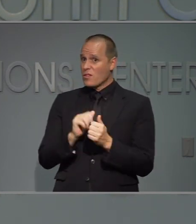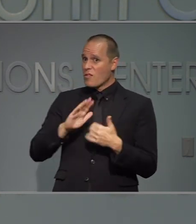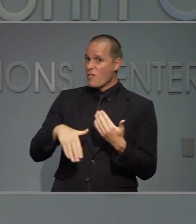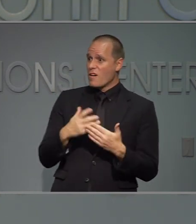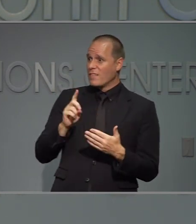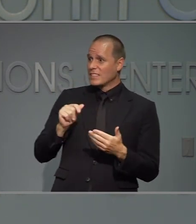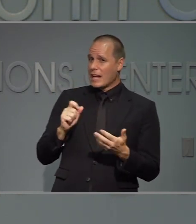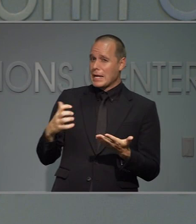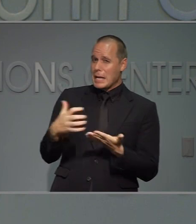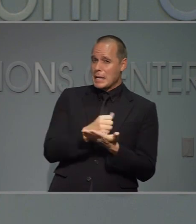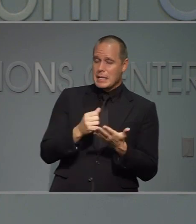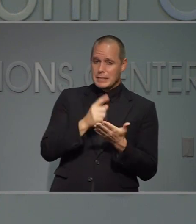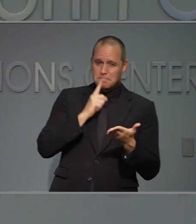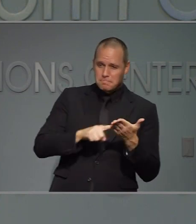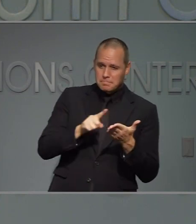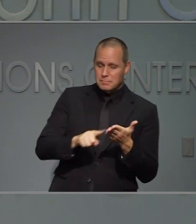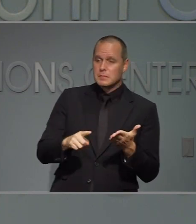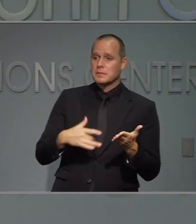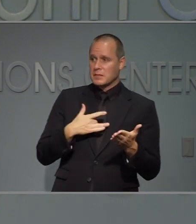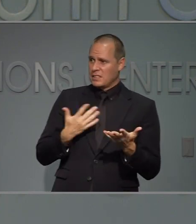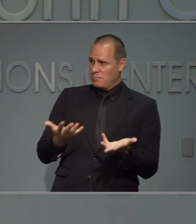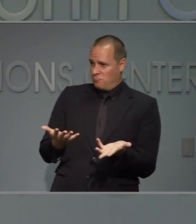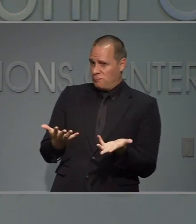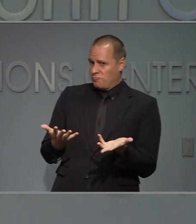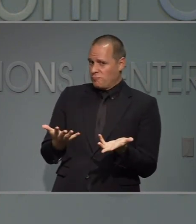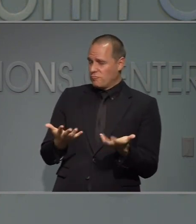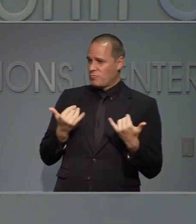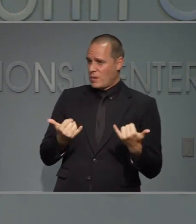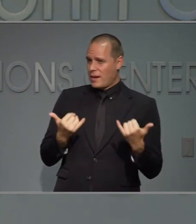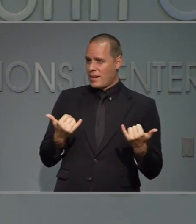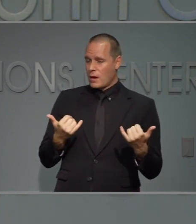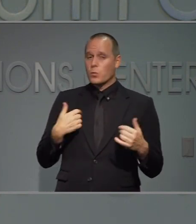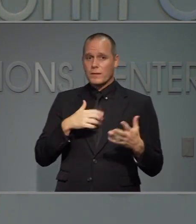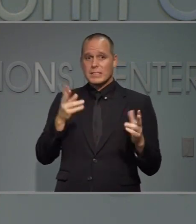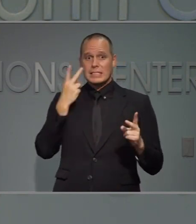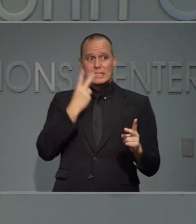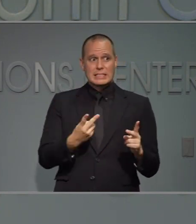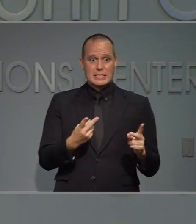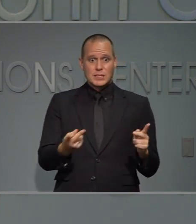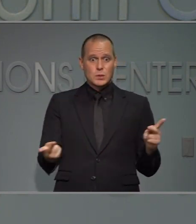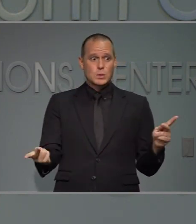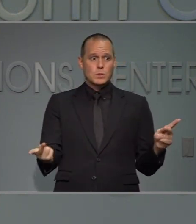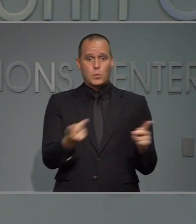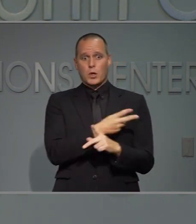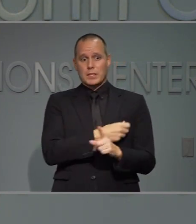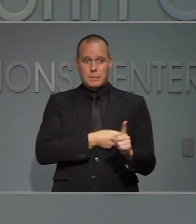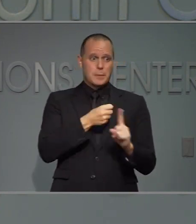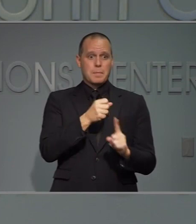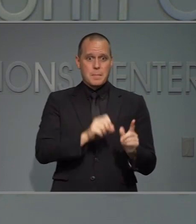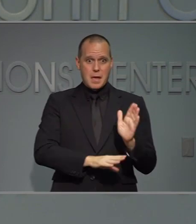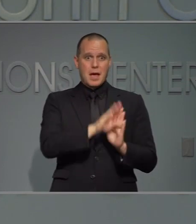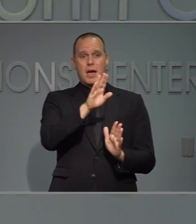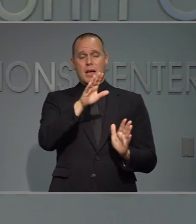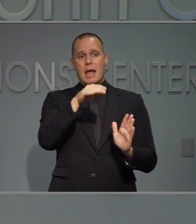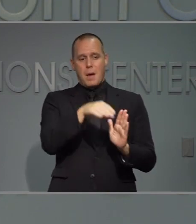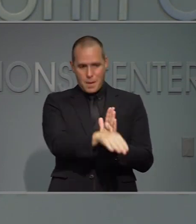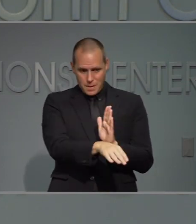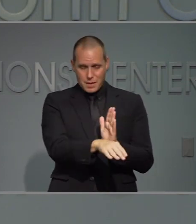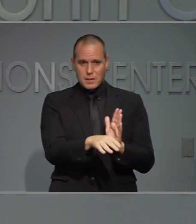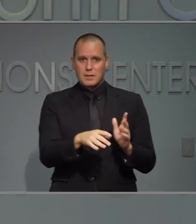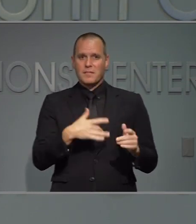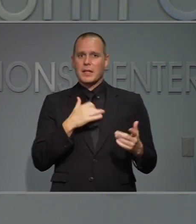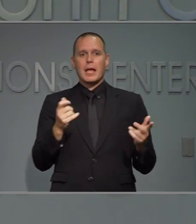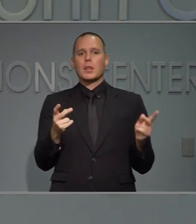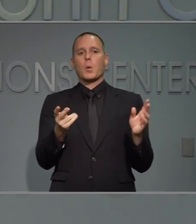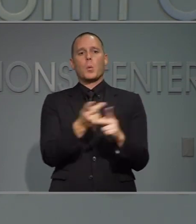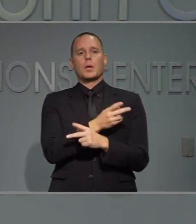y lo que nos mostró usted y la doctora que hoy en que tan es seguro. Eh pudiera usted decir que hemos visto lo peor de